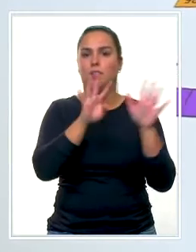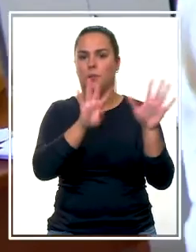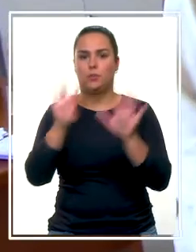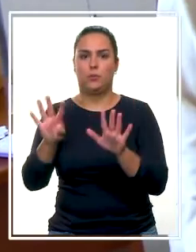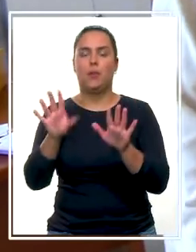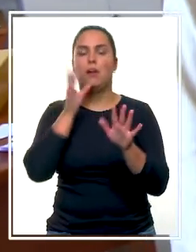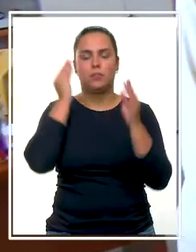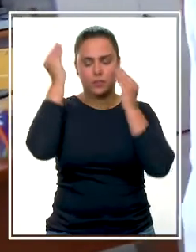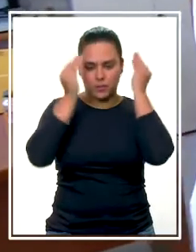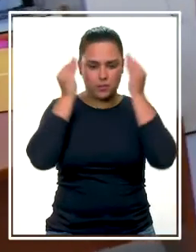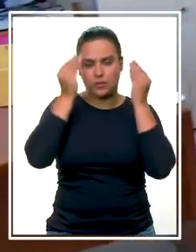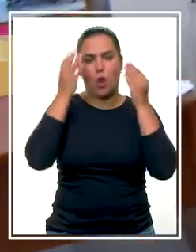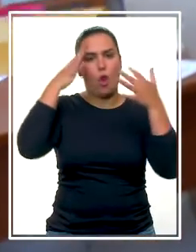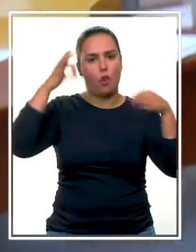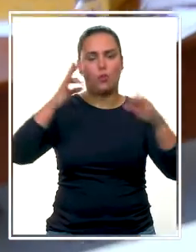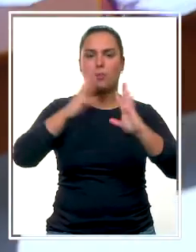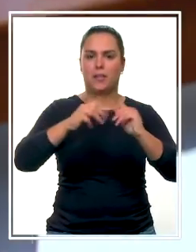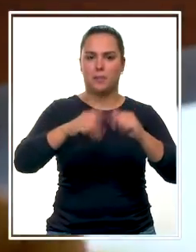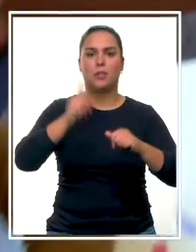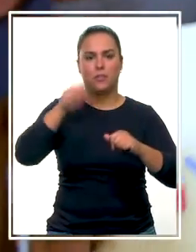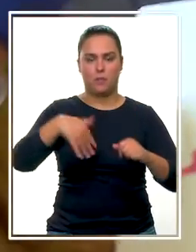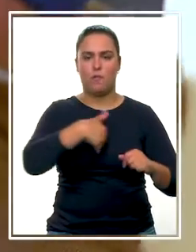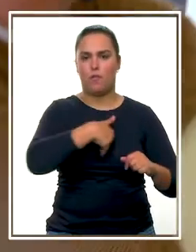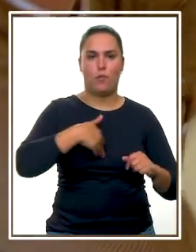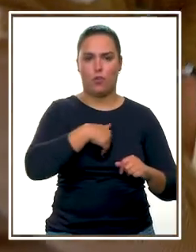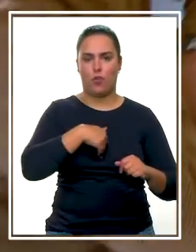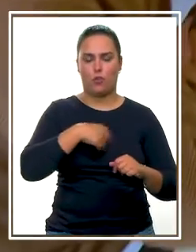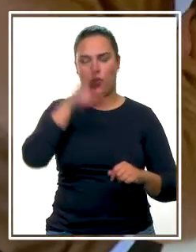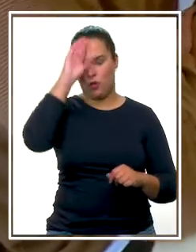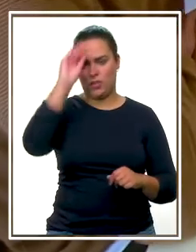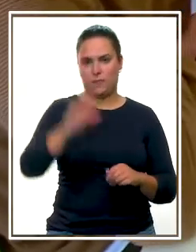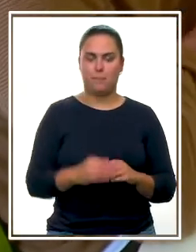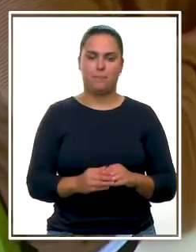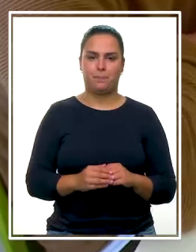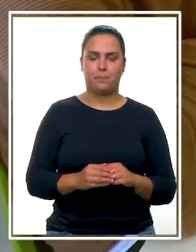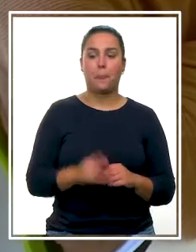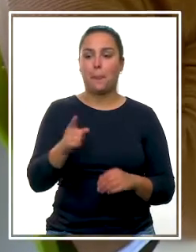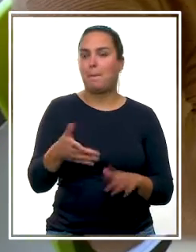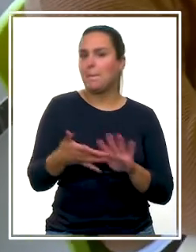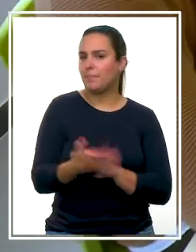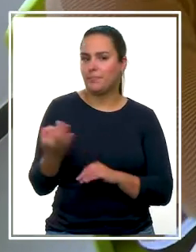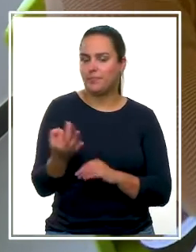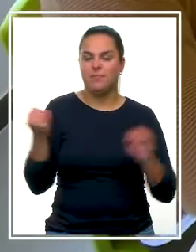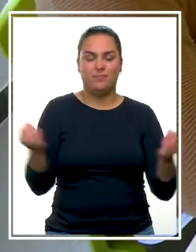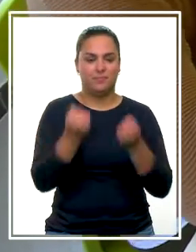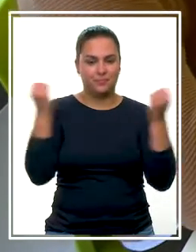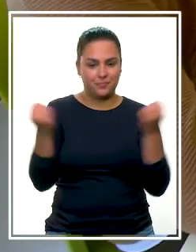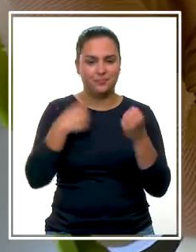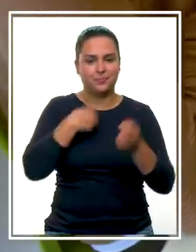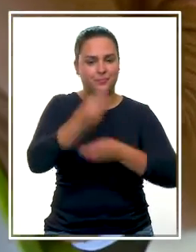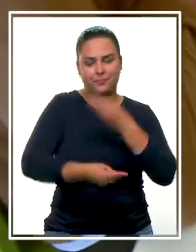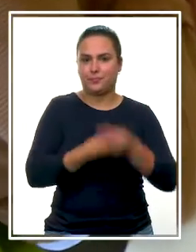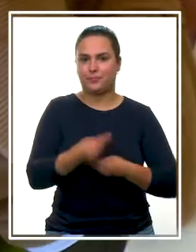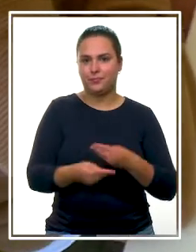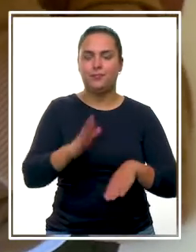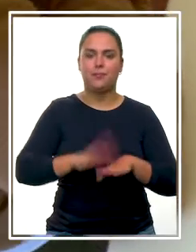trabajaríamos el razonamiento lógico-matemático y las funciones ejecutivas, que no es otra cosa que las acciones que nosotros llevamos